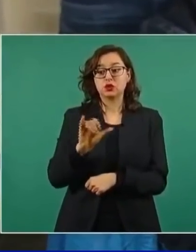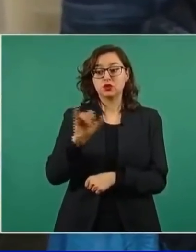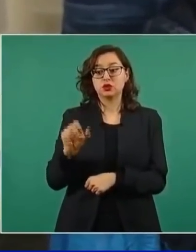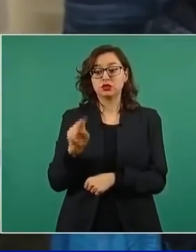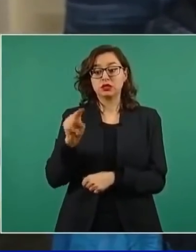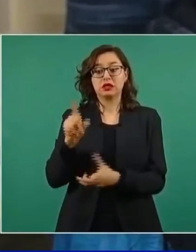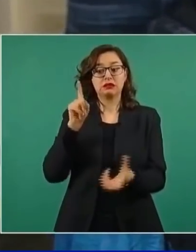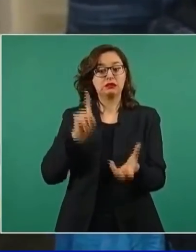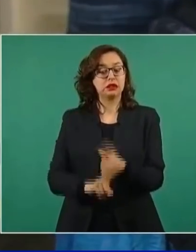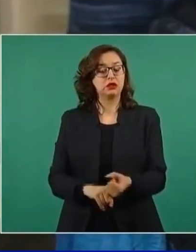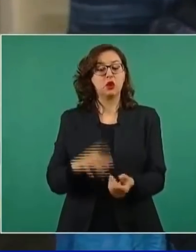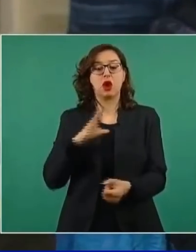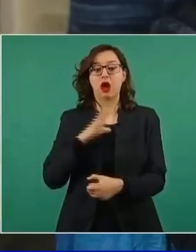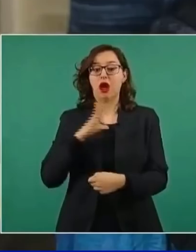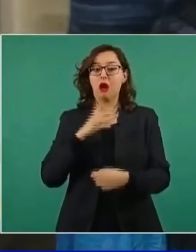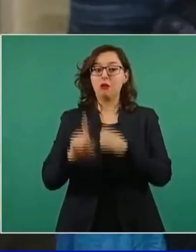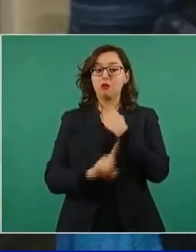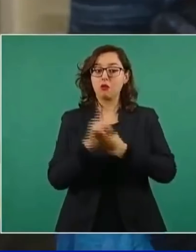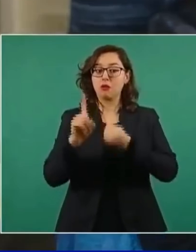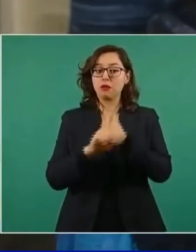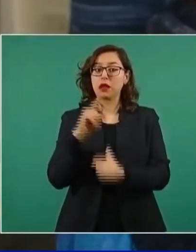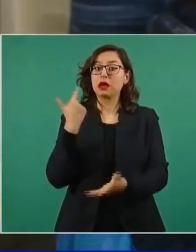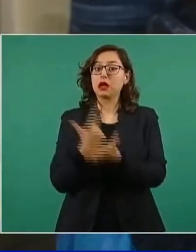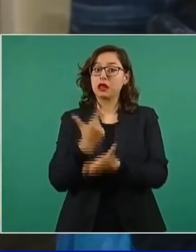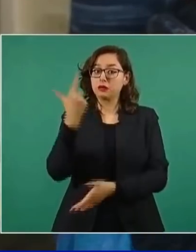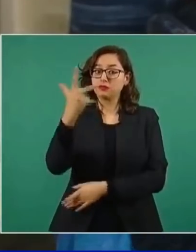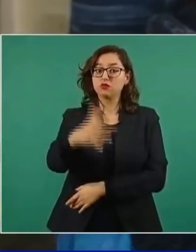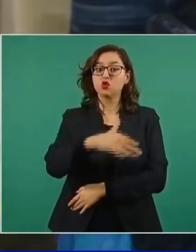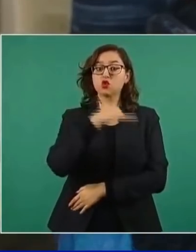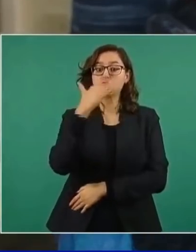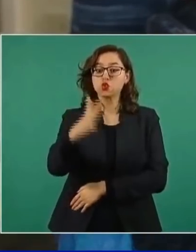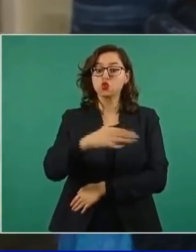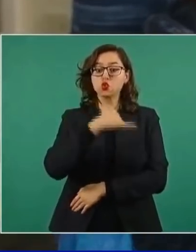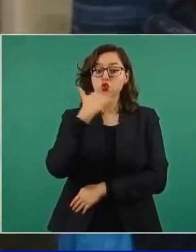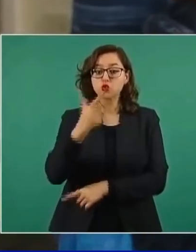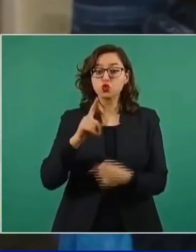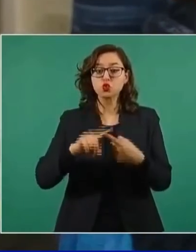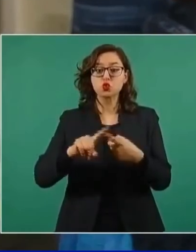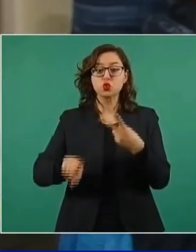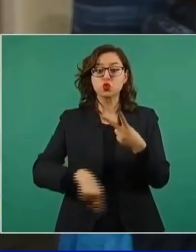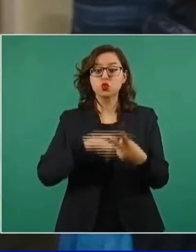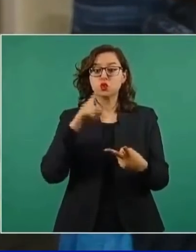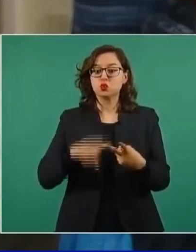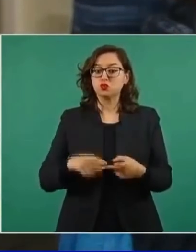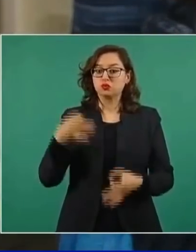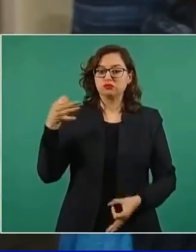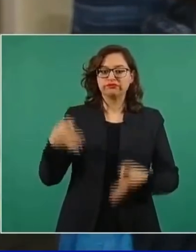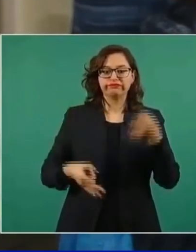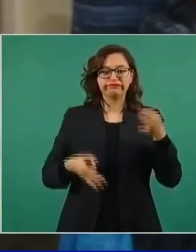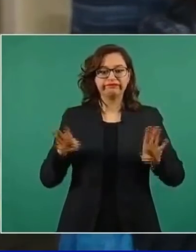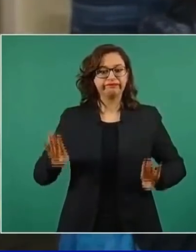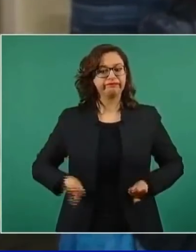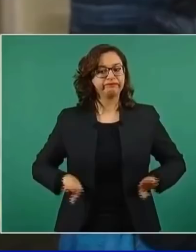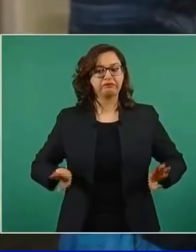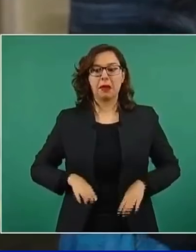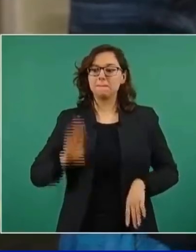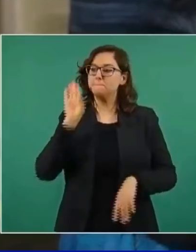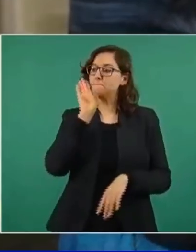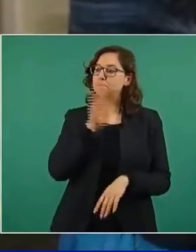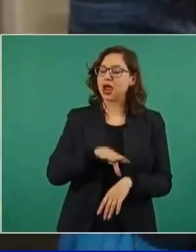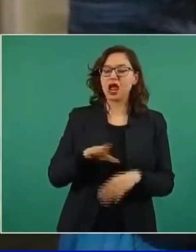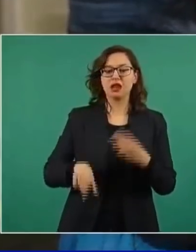insensibilidad de muchos jueces, un poder que no rinde cuentas a nadie, que no trata a la sociedad,